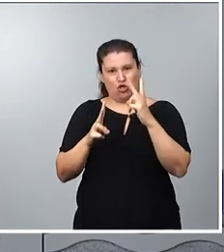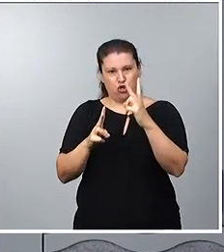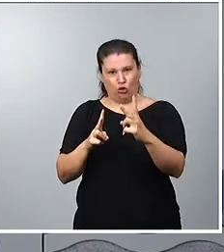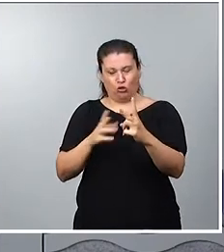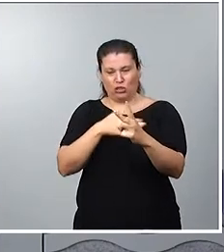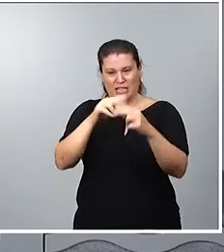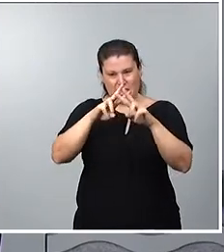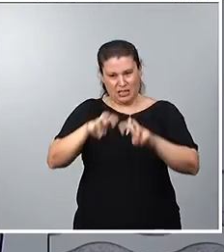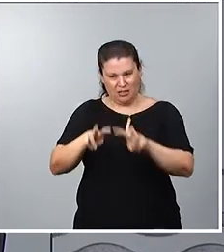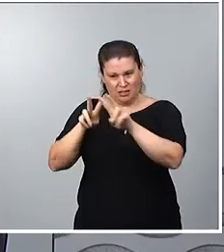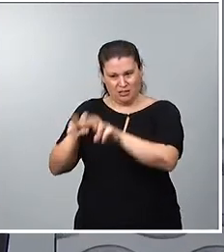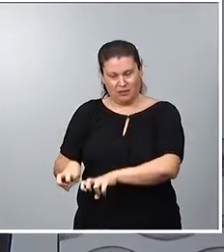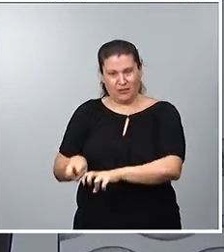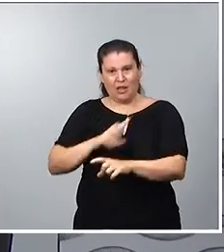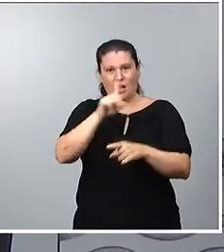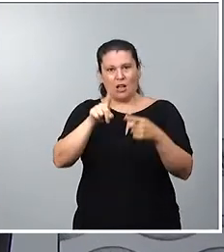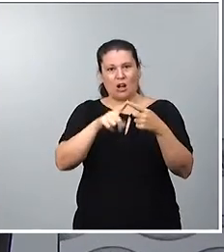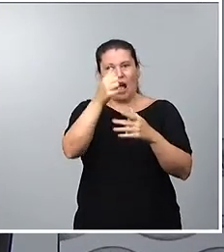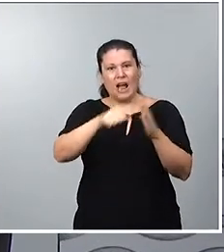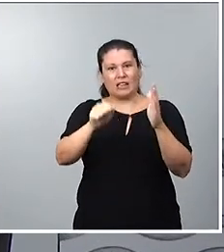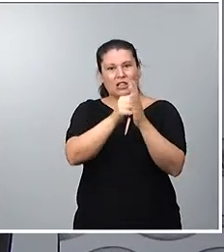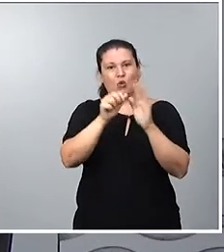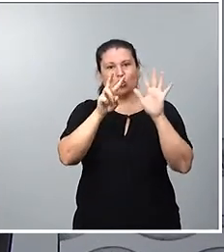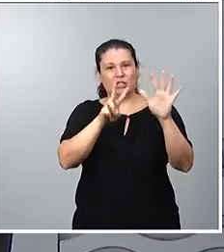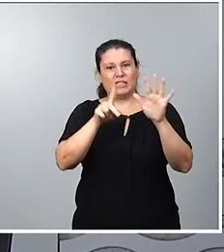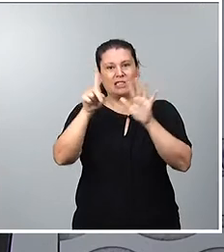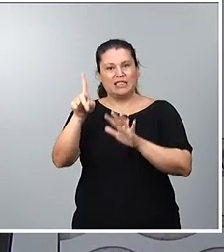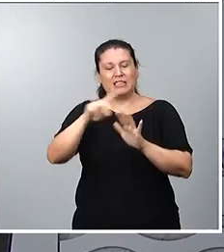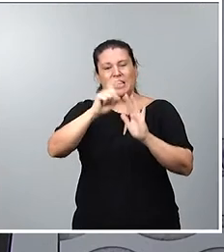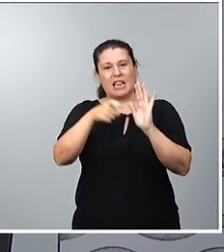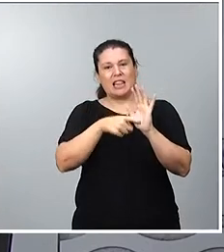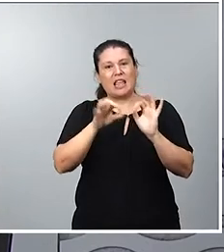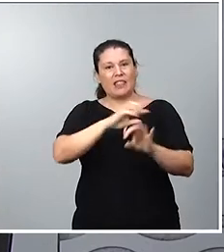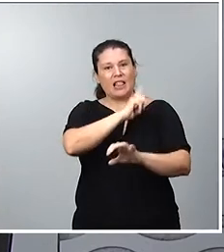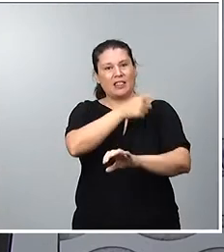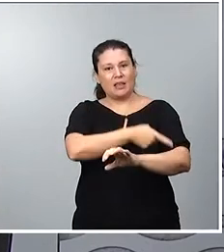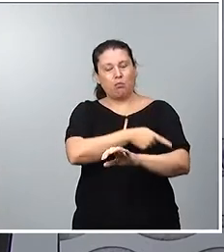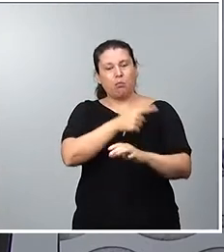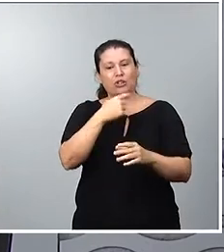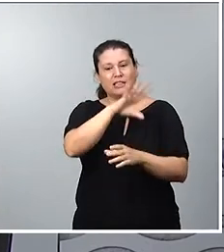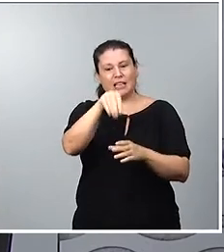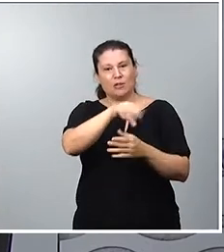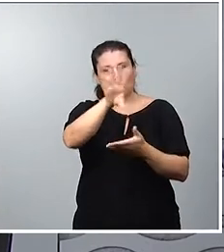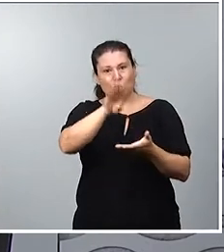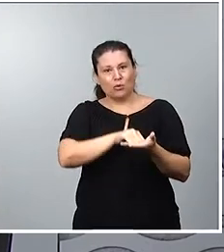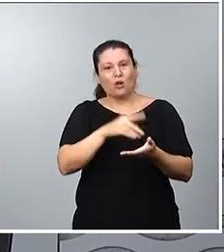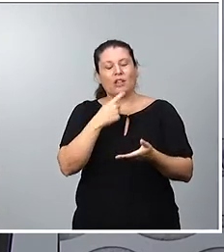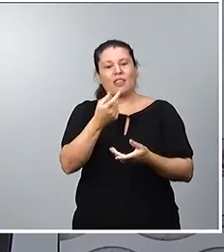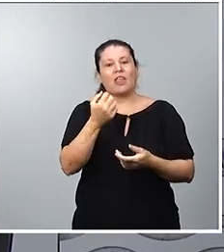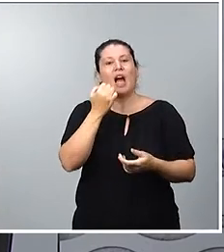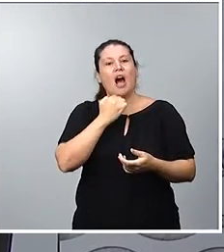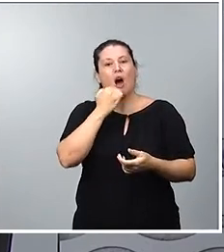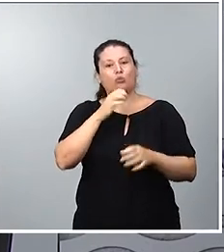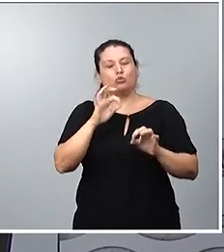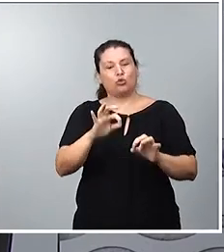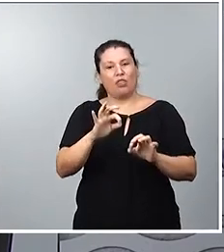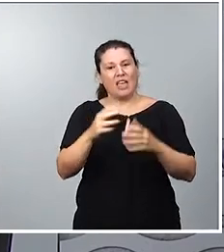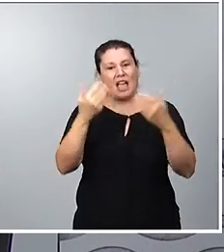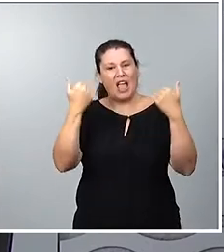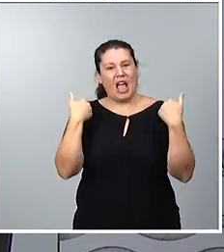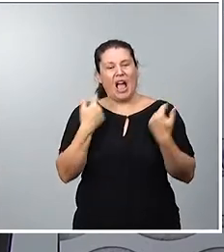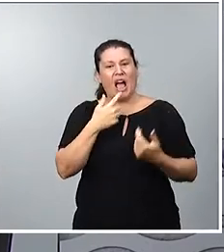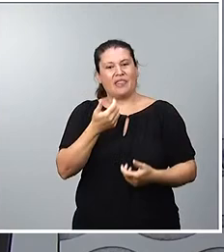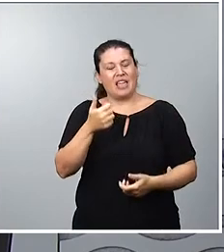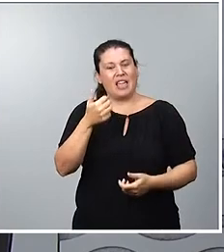Concretamente, una recogida en el artículo 76 de la Ley del Deporte, que hace referencia a abusos de autoridad, y otra por